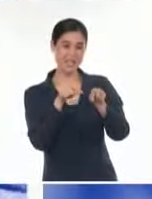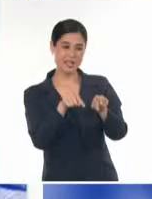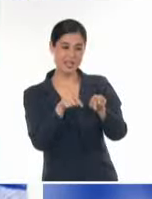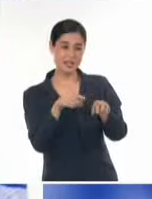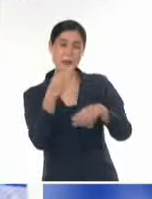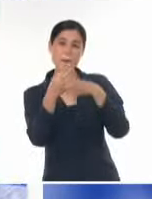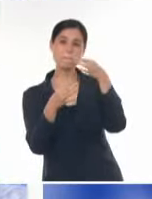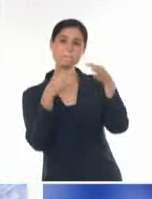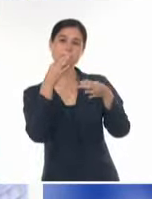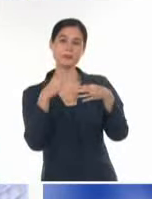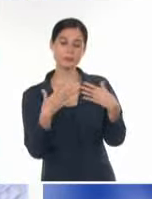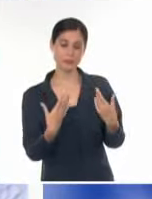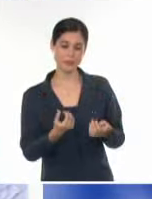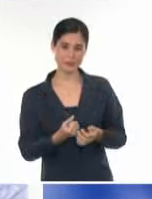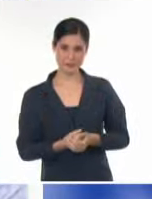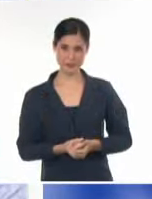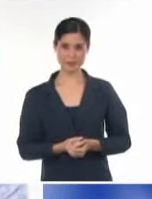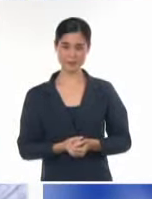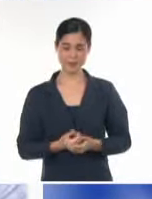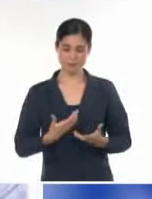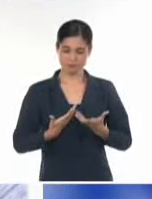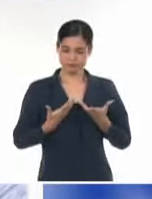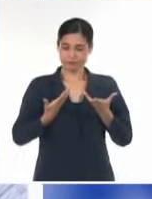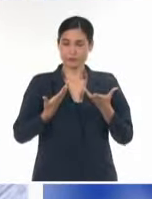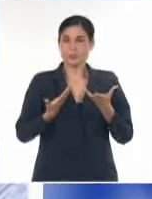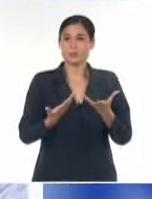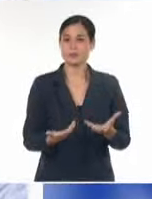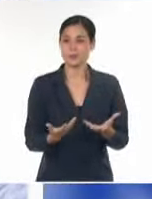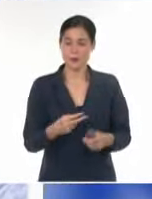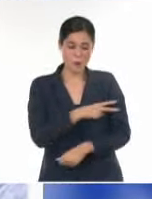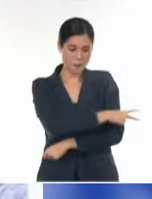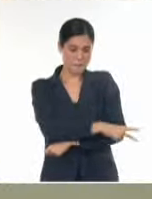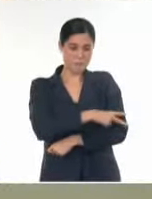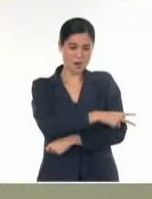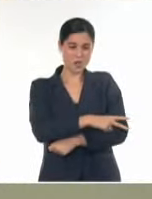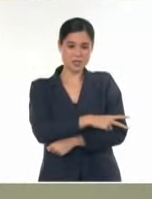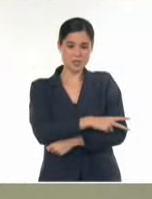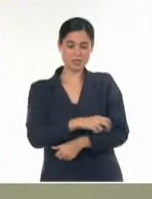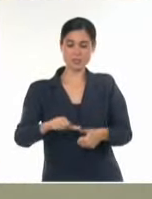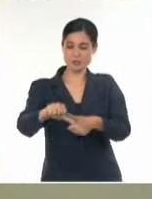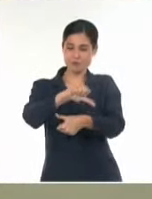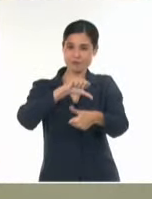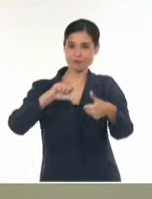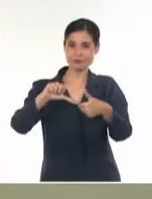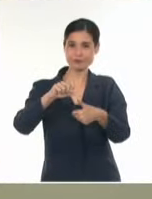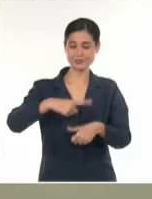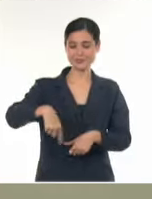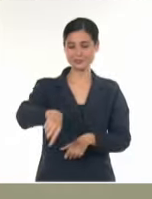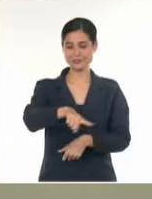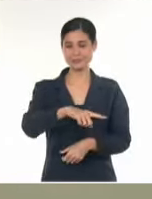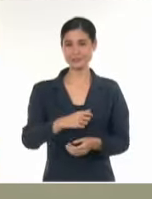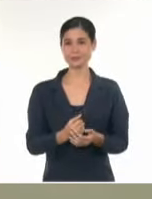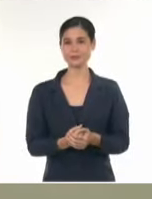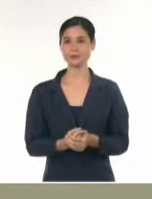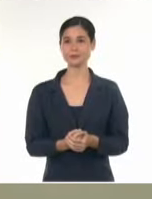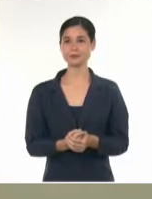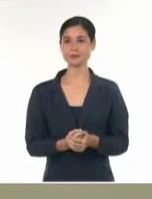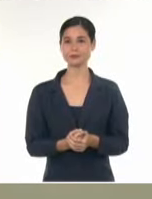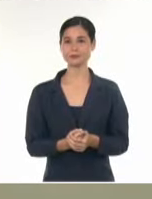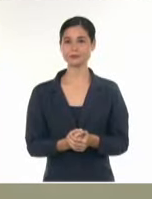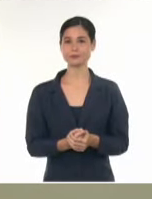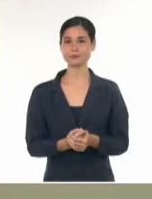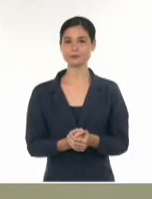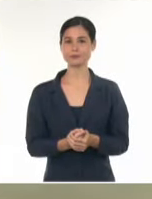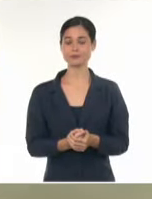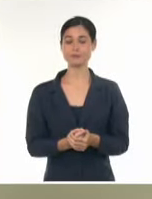justas demandas de indemnización presentadas por países del Caribe, antiguas metrópolis colonizadoras. Rodríguez Parrilla recordó